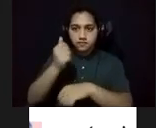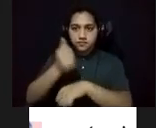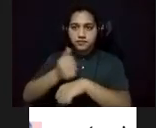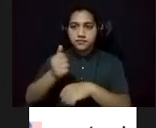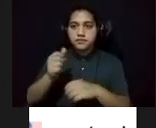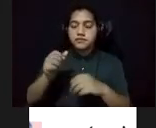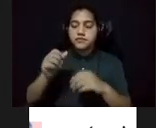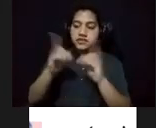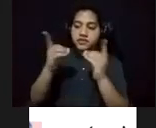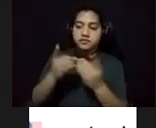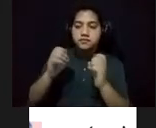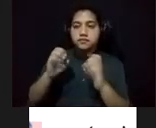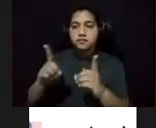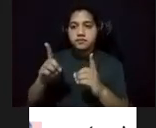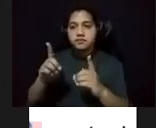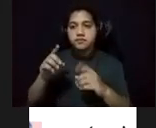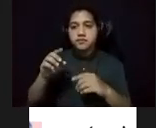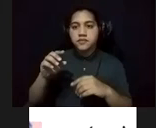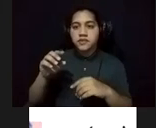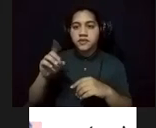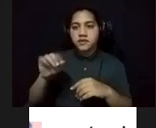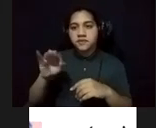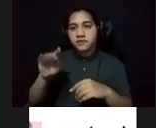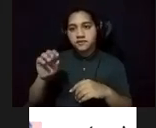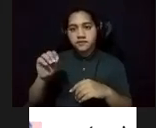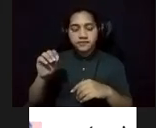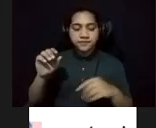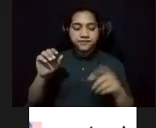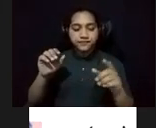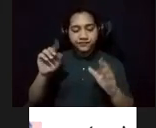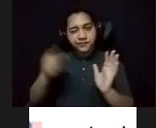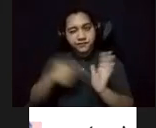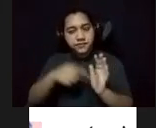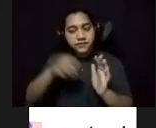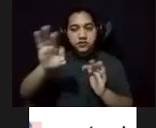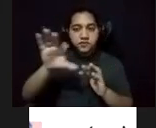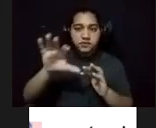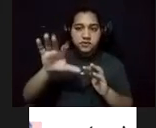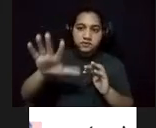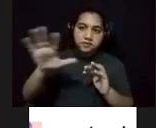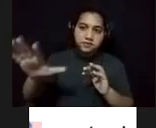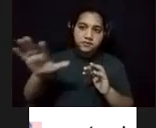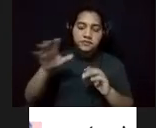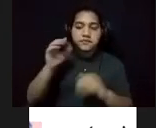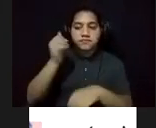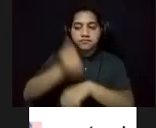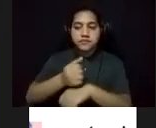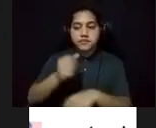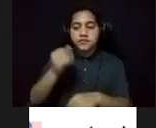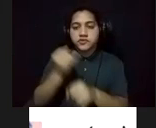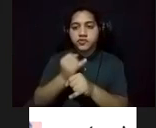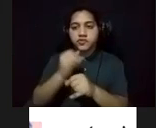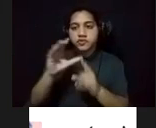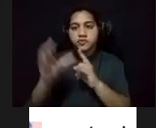educación, la DIBETCO. Y en el 1955 se funda el Instituto de Cultura puertorriqueño.